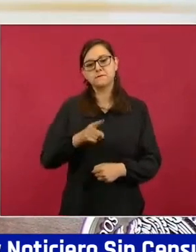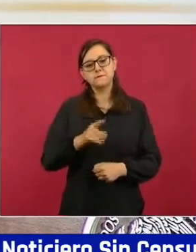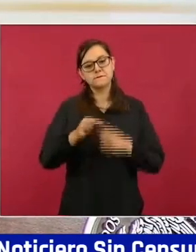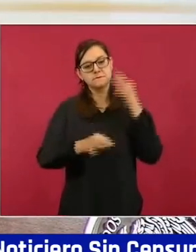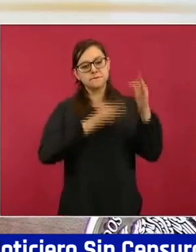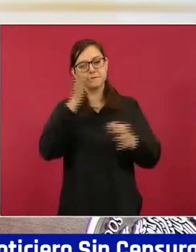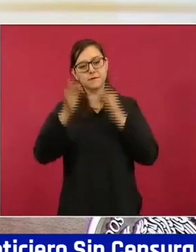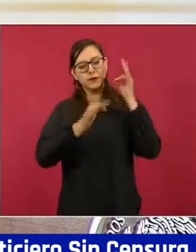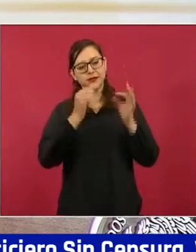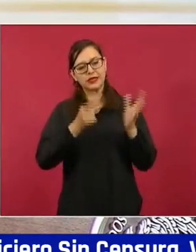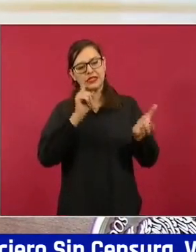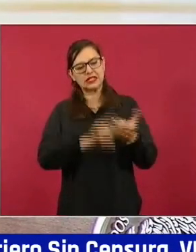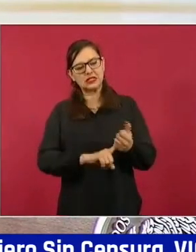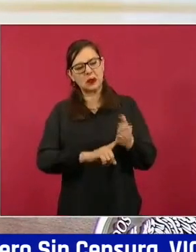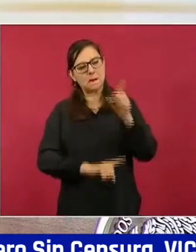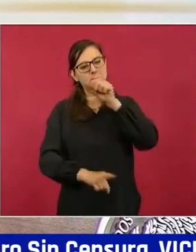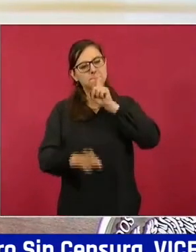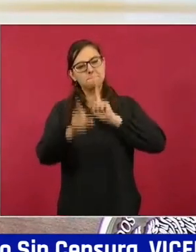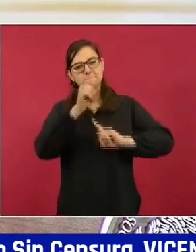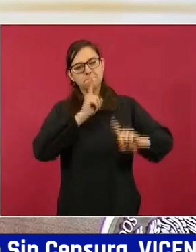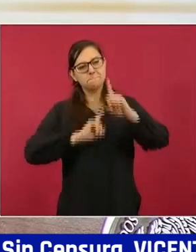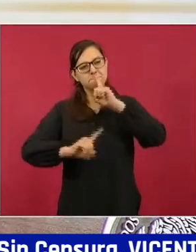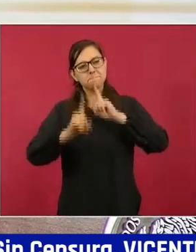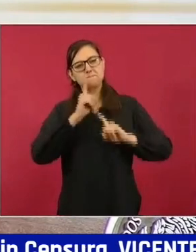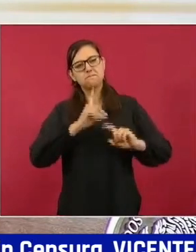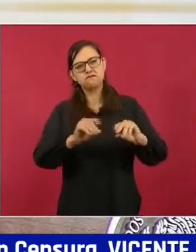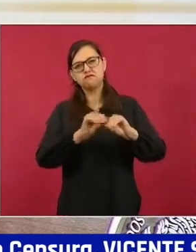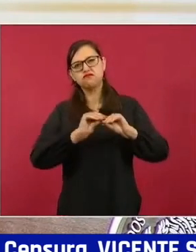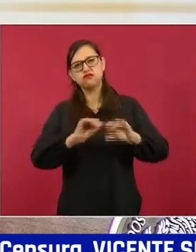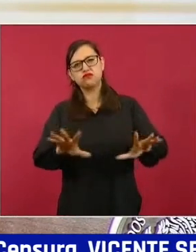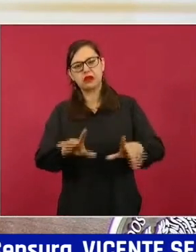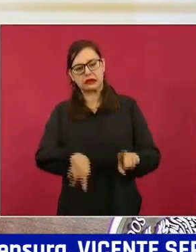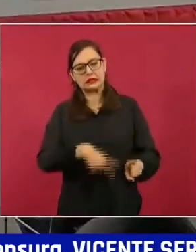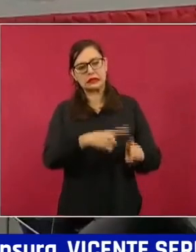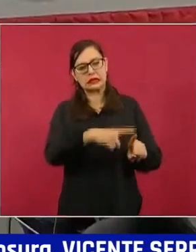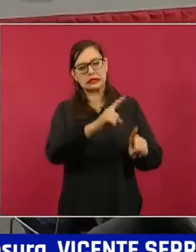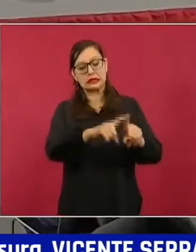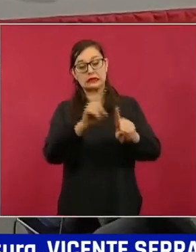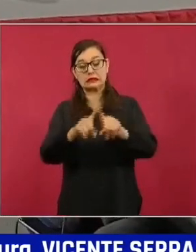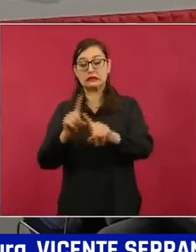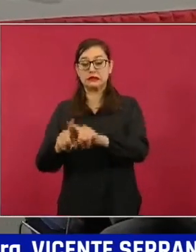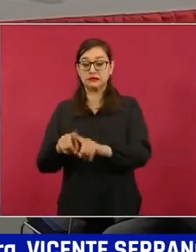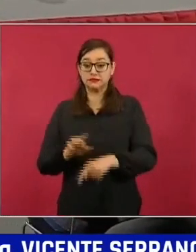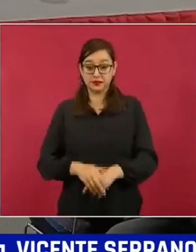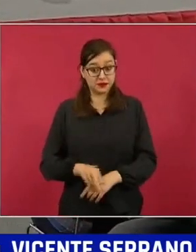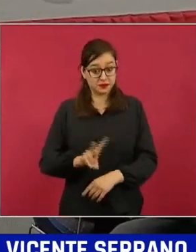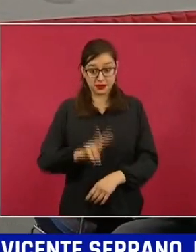es una síntesis muy apretada,